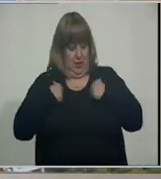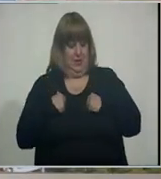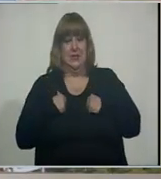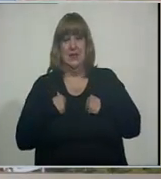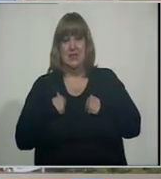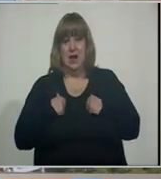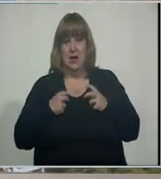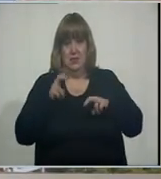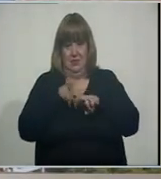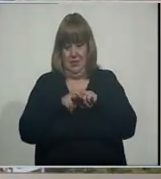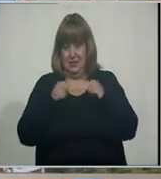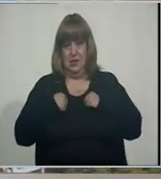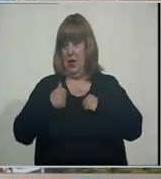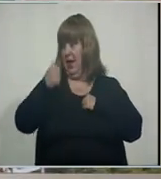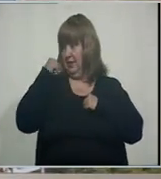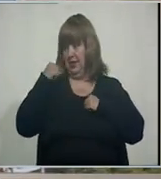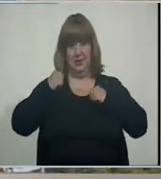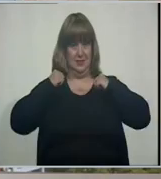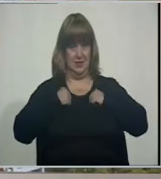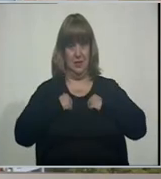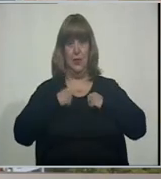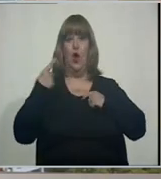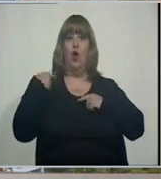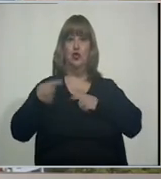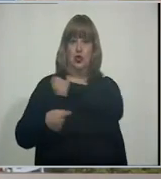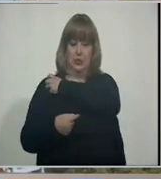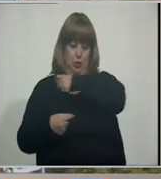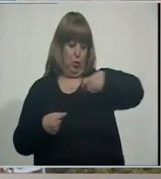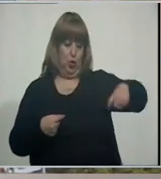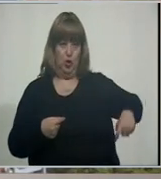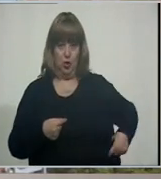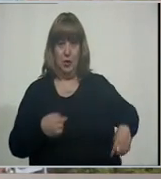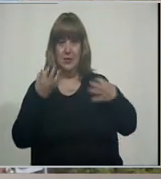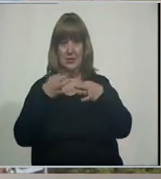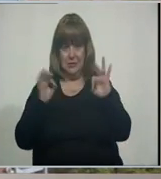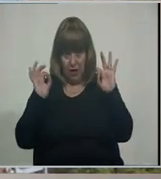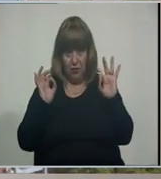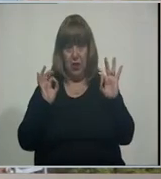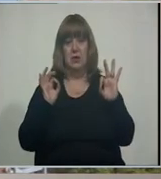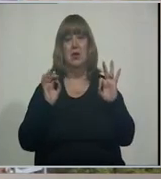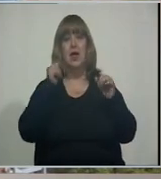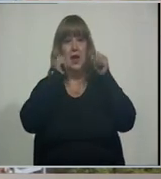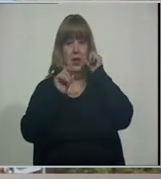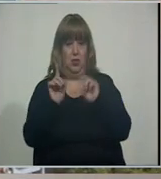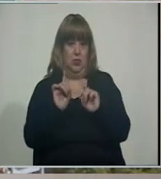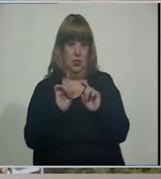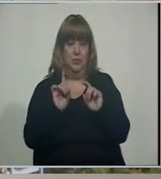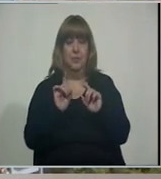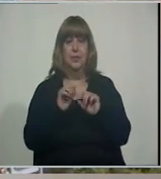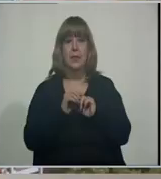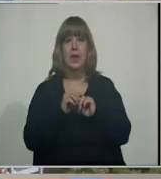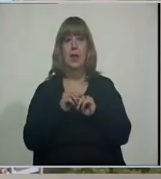De niño En el asiento trasero Y el otro Con el cinturón colocado Afortunadamente No están muy heridos Pero sí